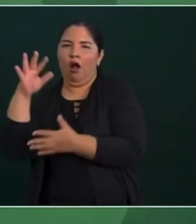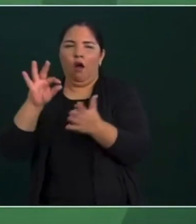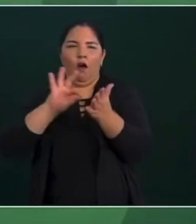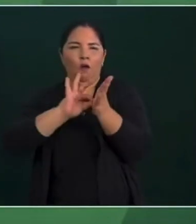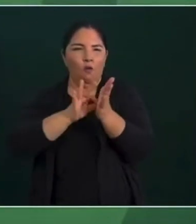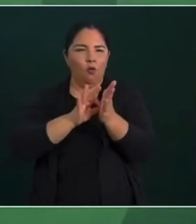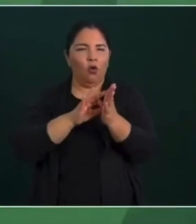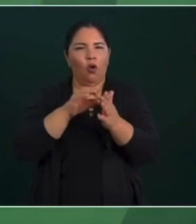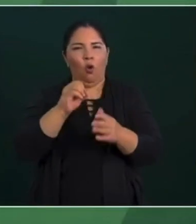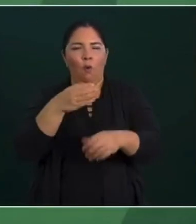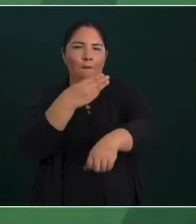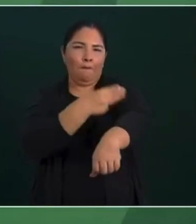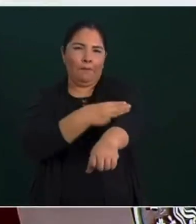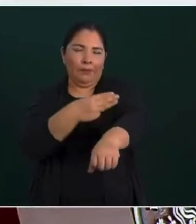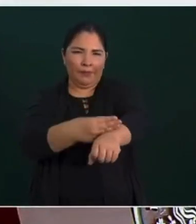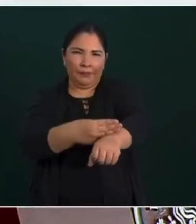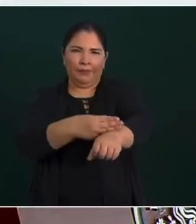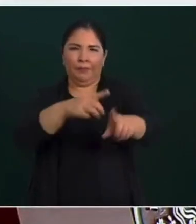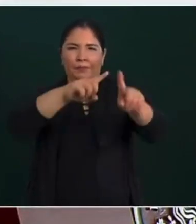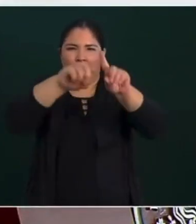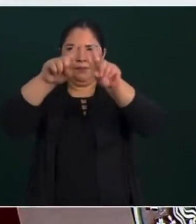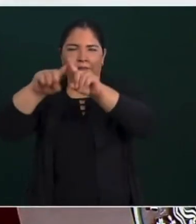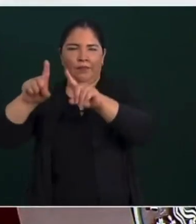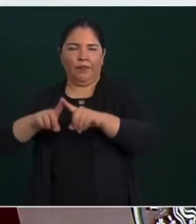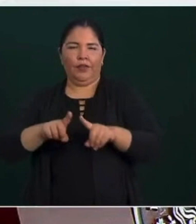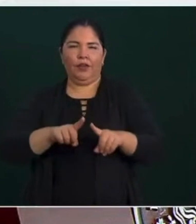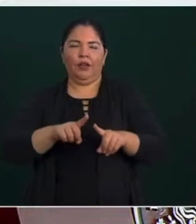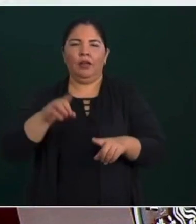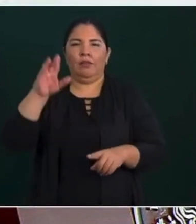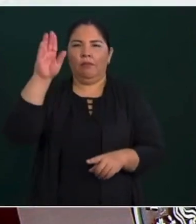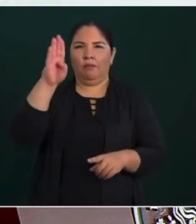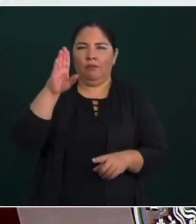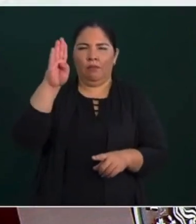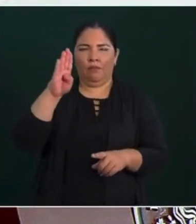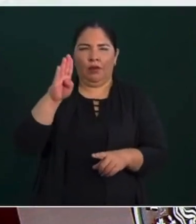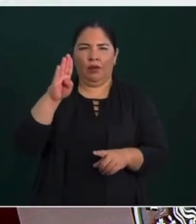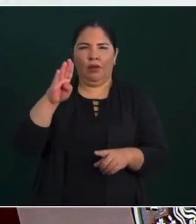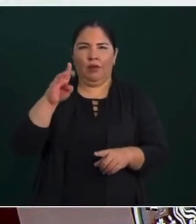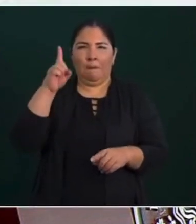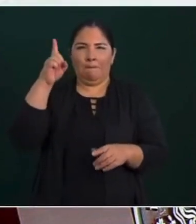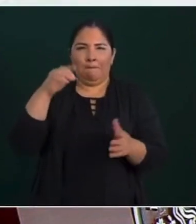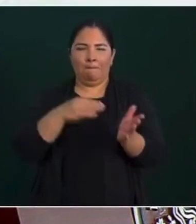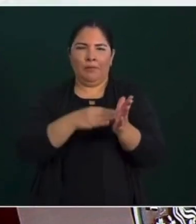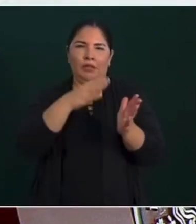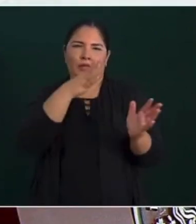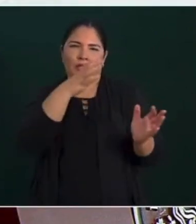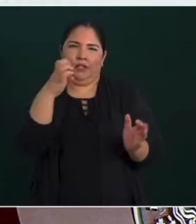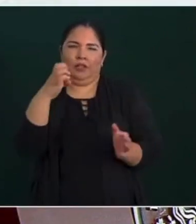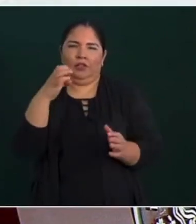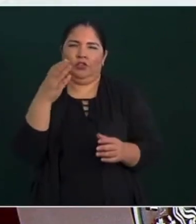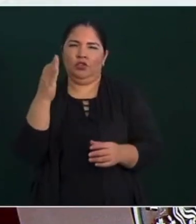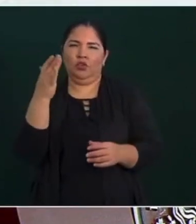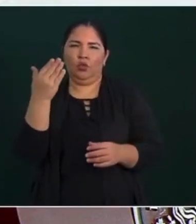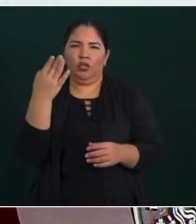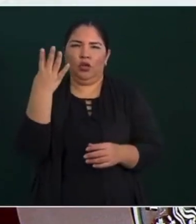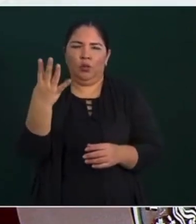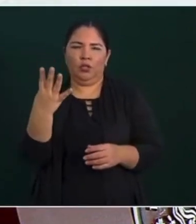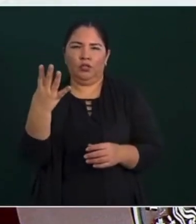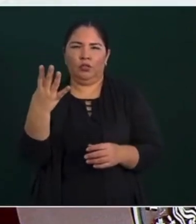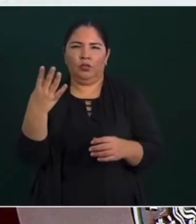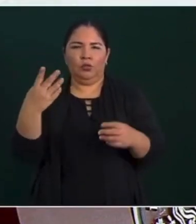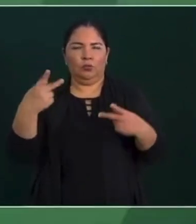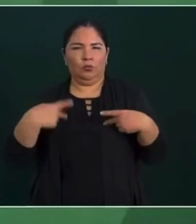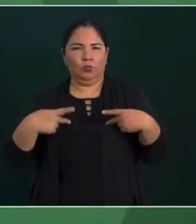maderables. En Badiraguato hay mil 554 sembradores